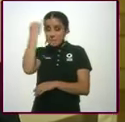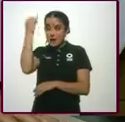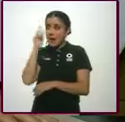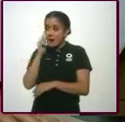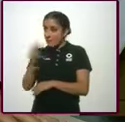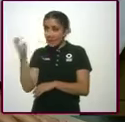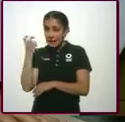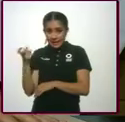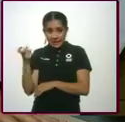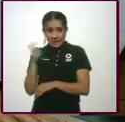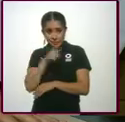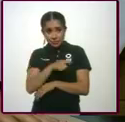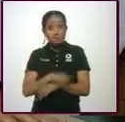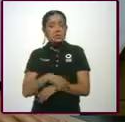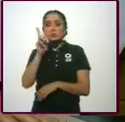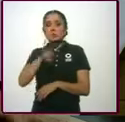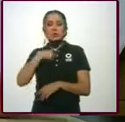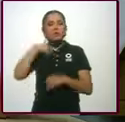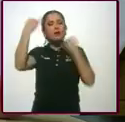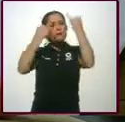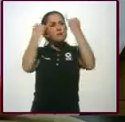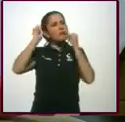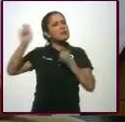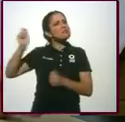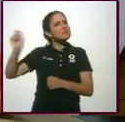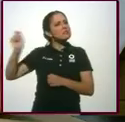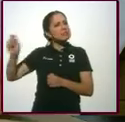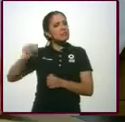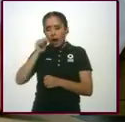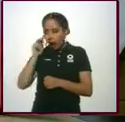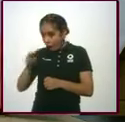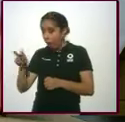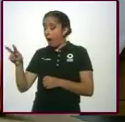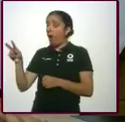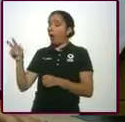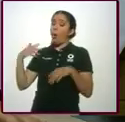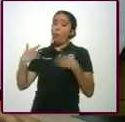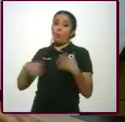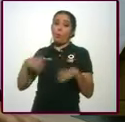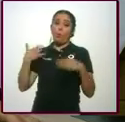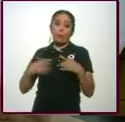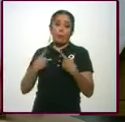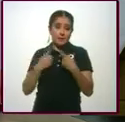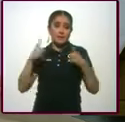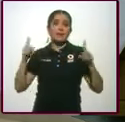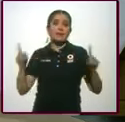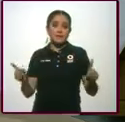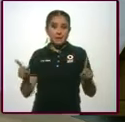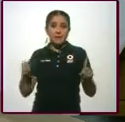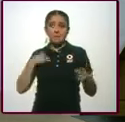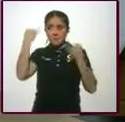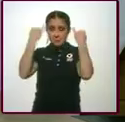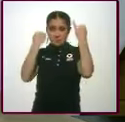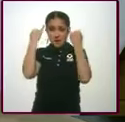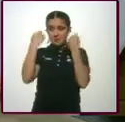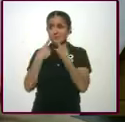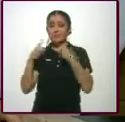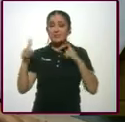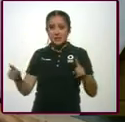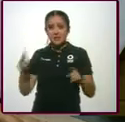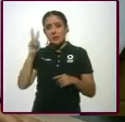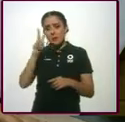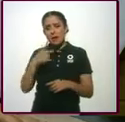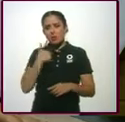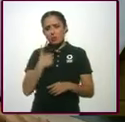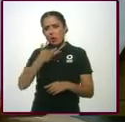No, no me la imaginaba. Está, digo, nosotros estamos acostumbrados a la austeridad.